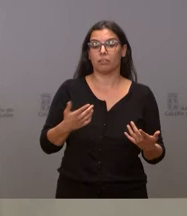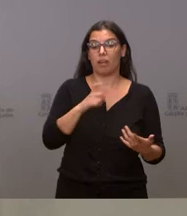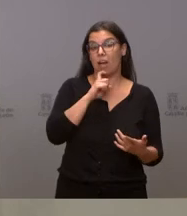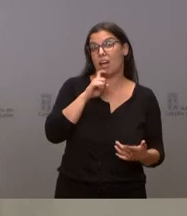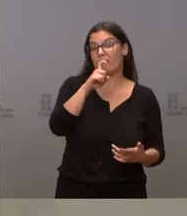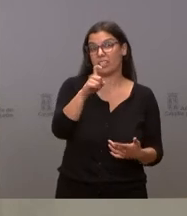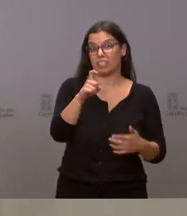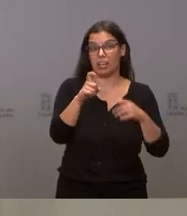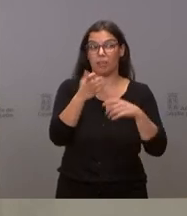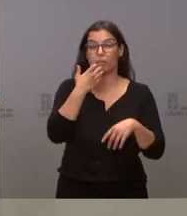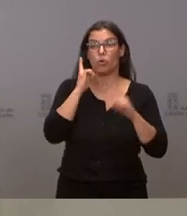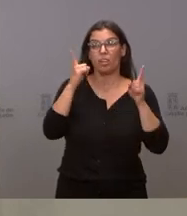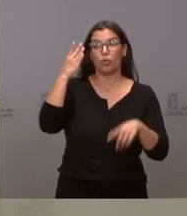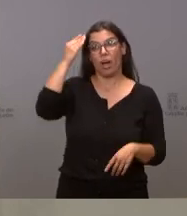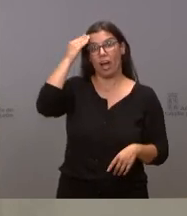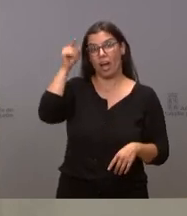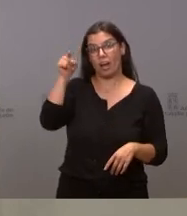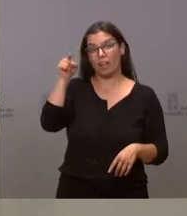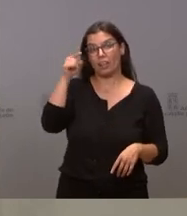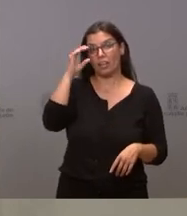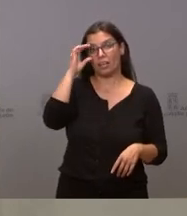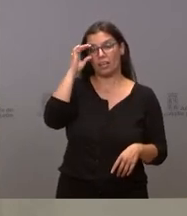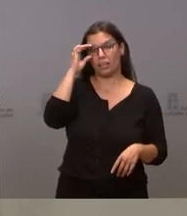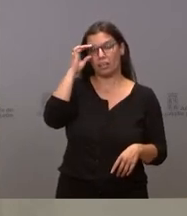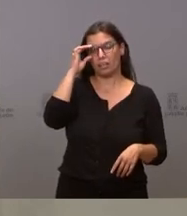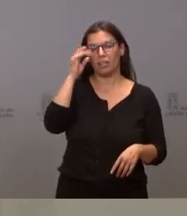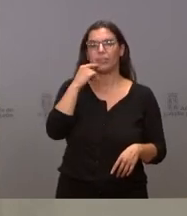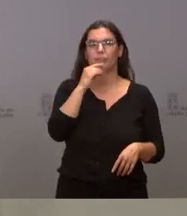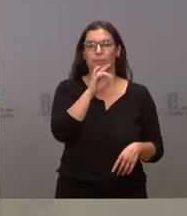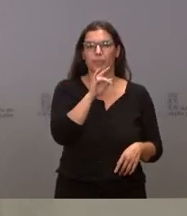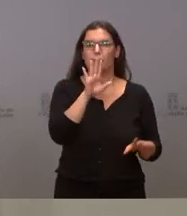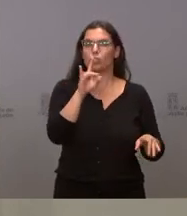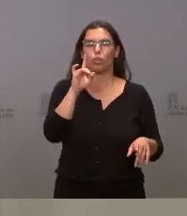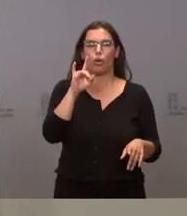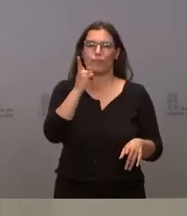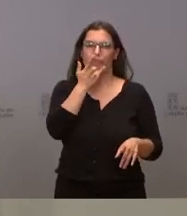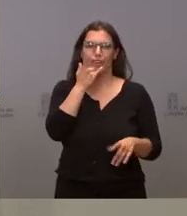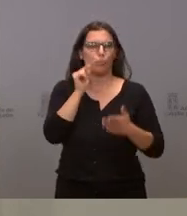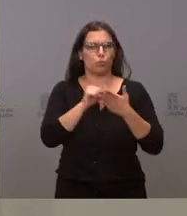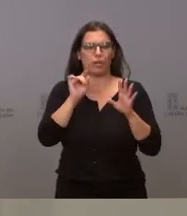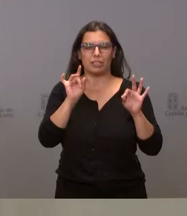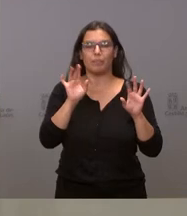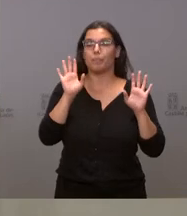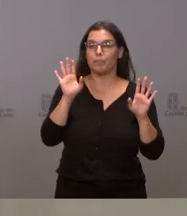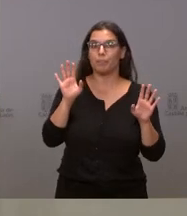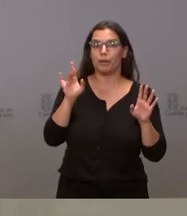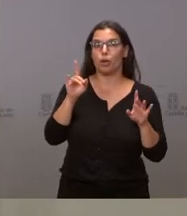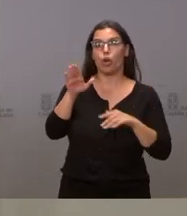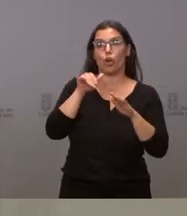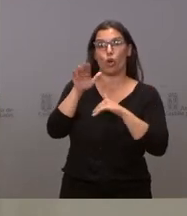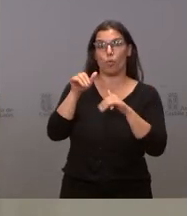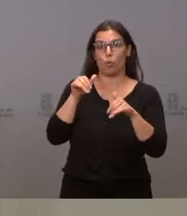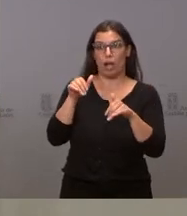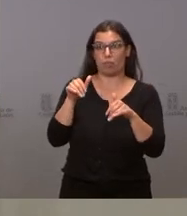no me equivoco, en el caso de Aranda, la convocatoria ha sido cancelada, pero fue convocada